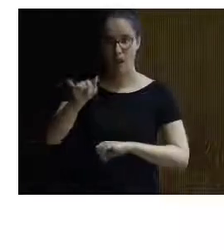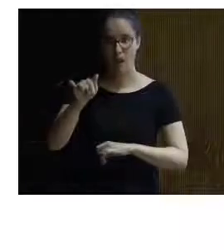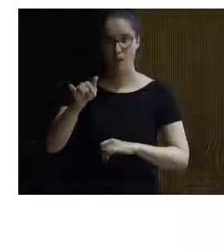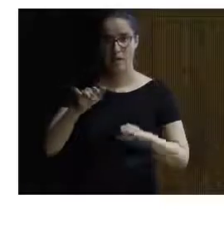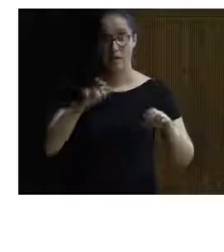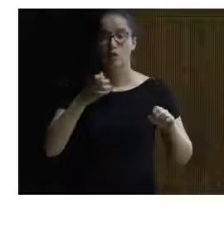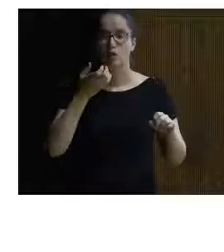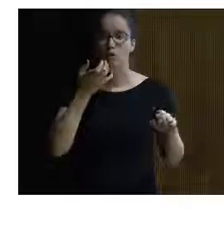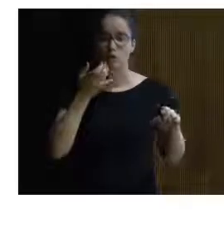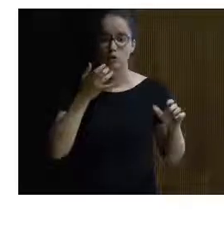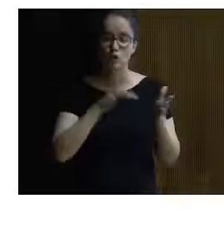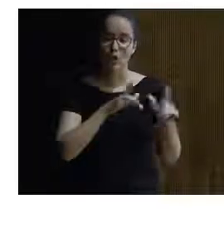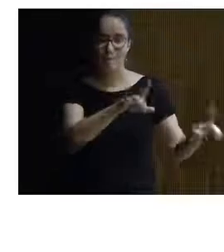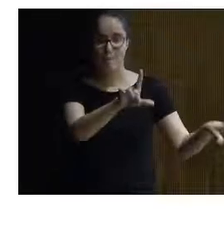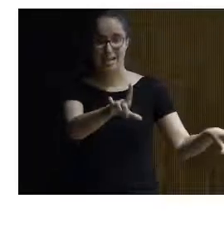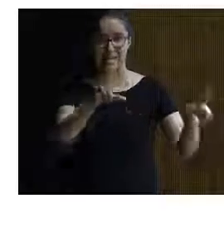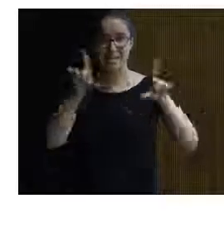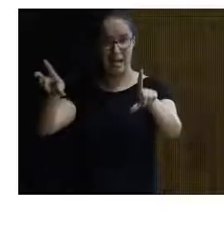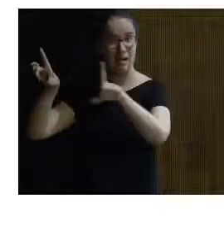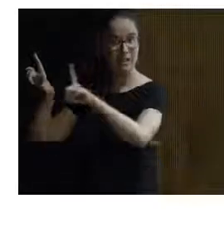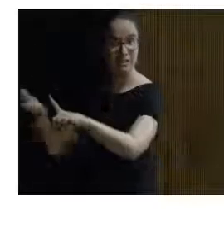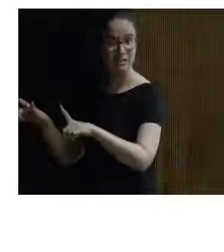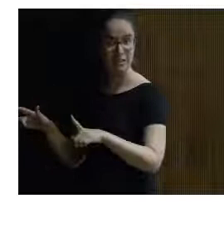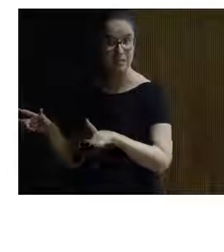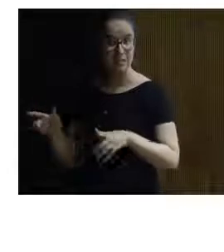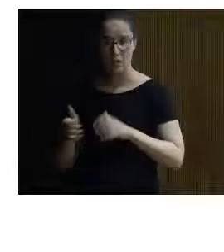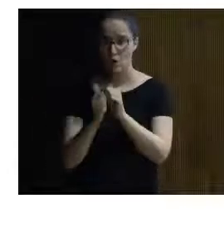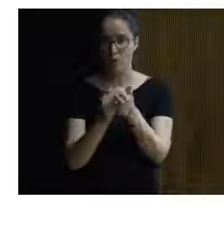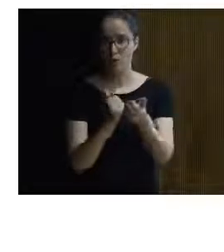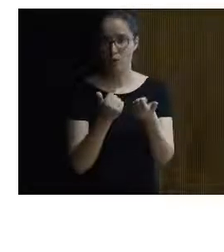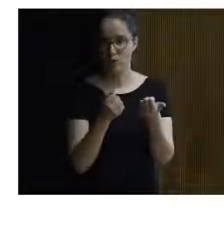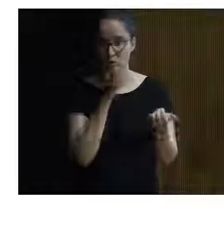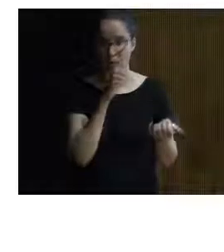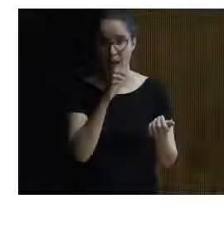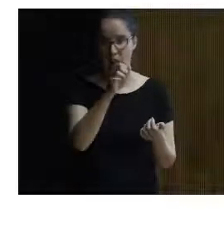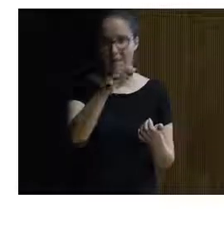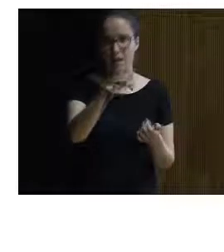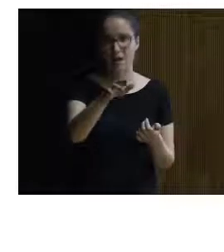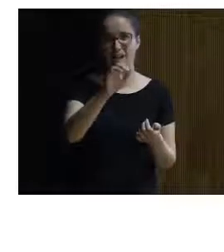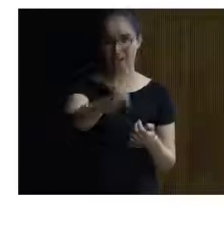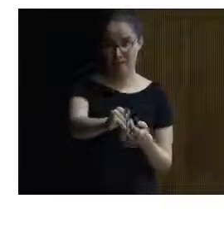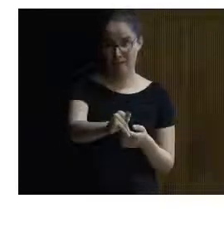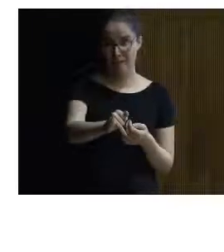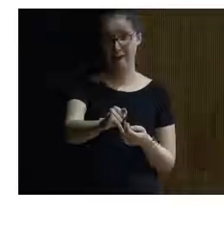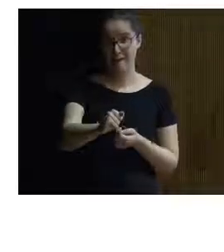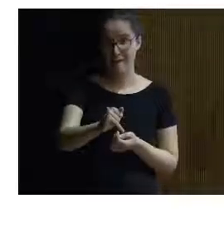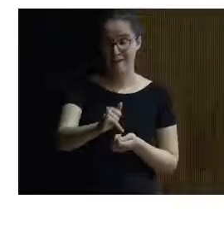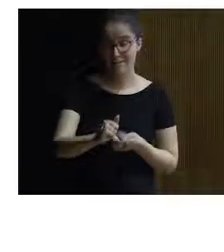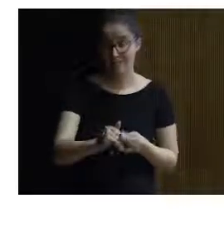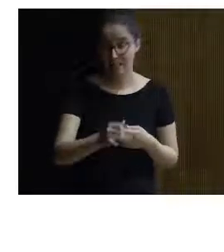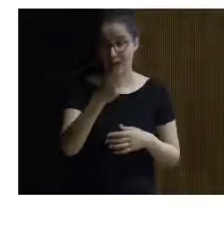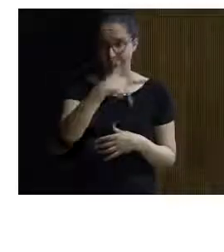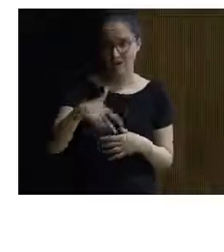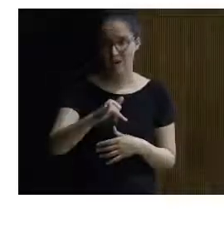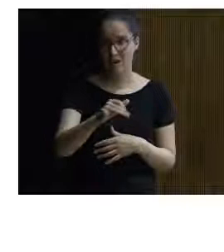panel ubicar digamos paneles que no tengan la réplica y bueno Altamira evidentemente la réplica está en